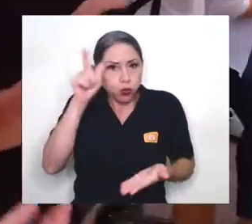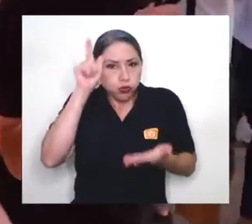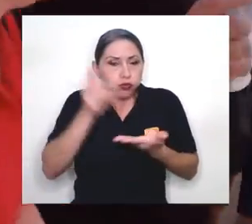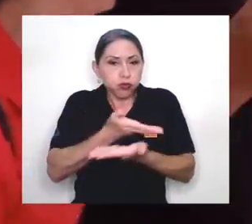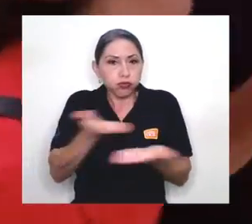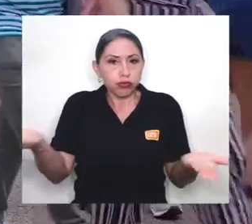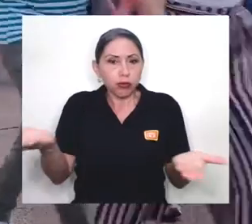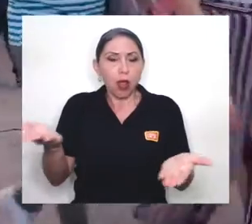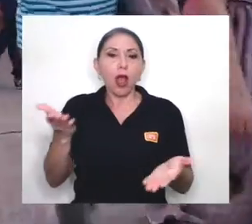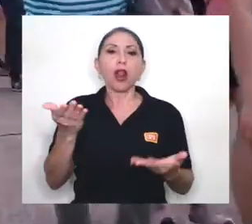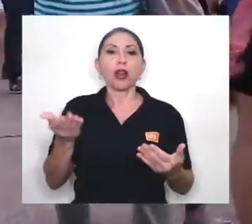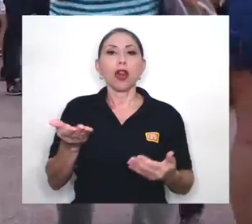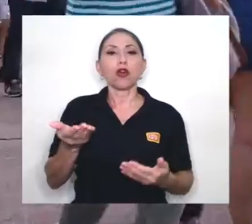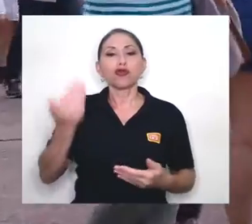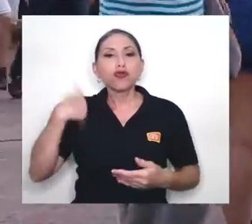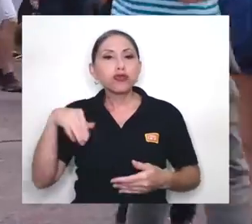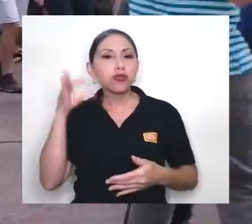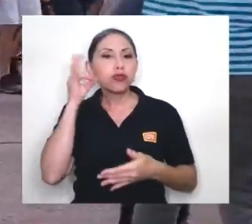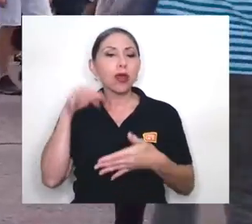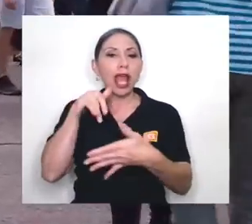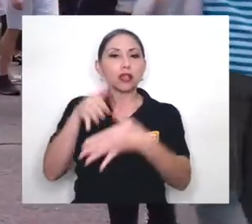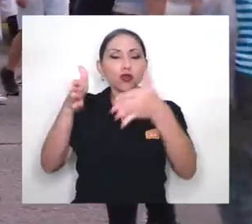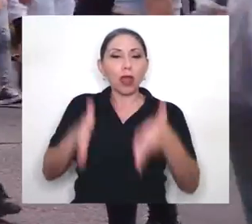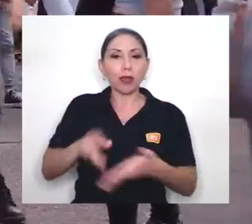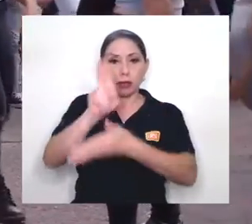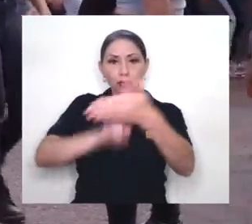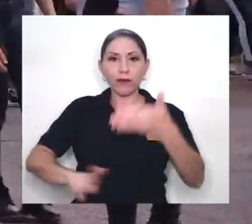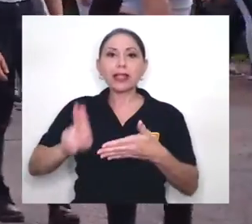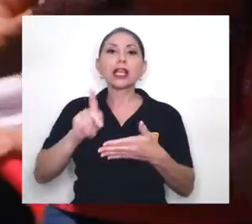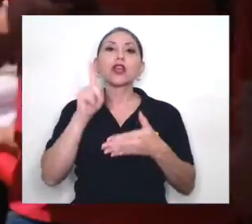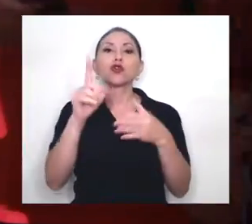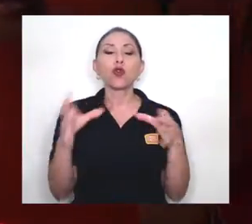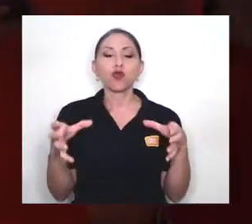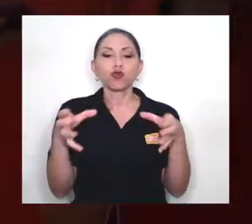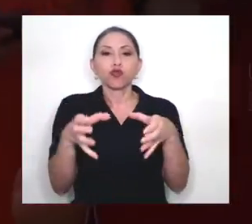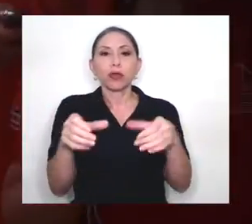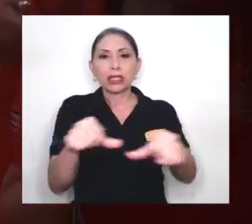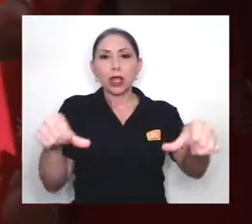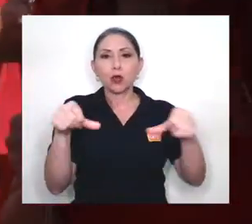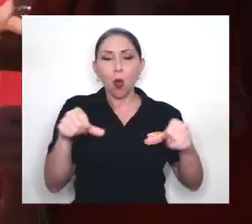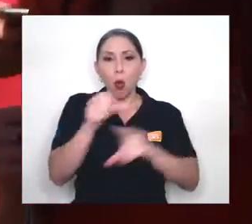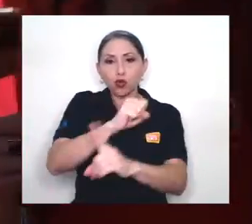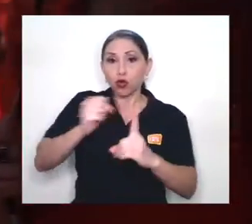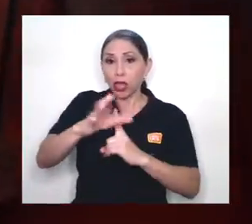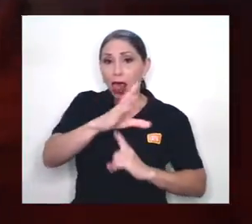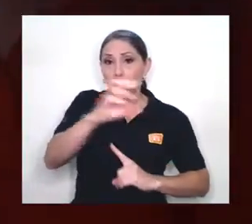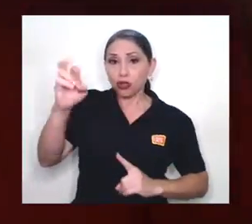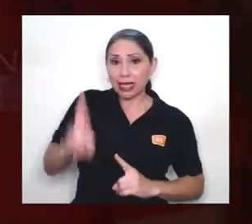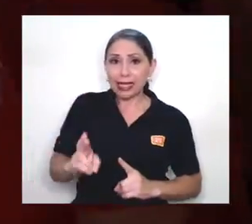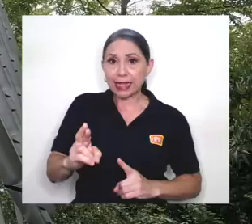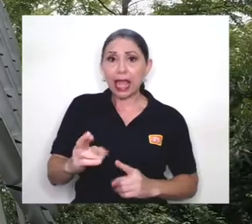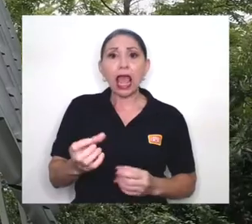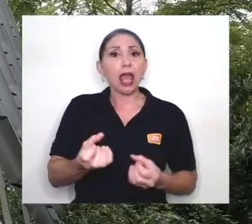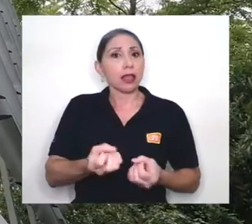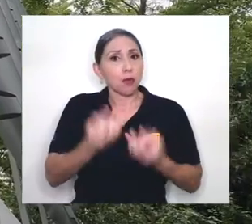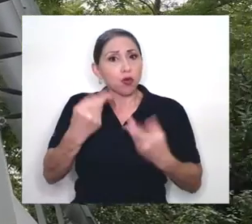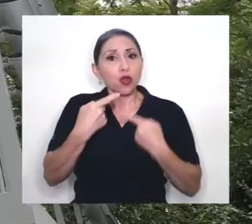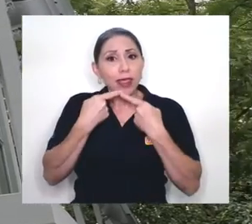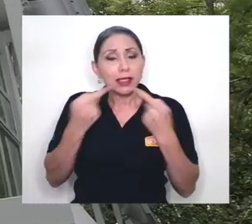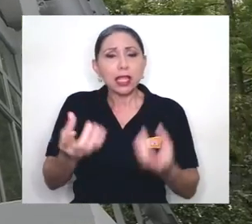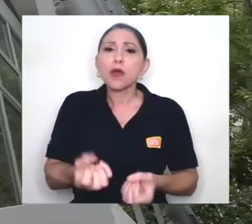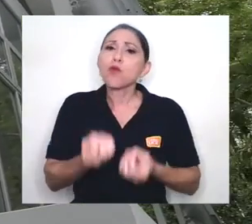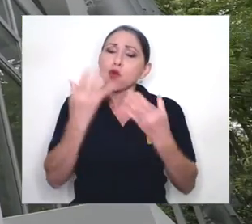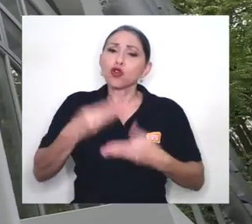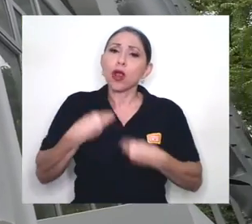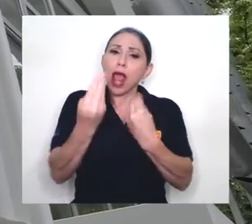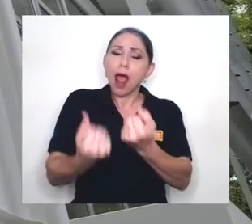estudiantes universitarios son un sector de la sociedad costarricense que tienen mucho que decir y mucho que aportar. Desde el sector